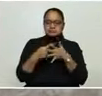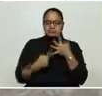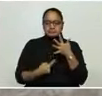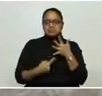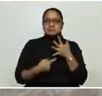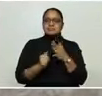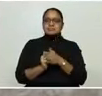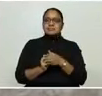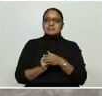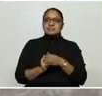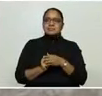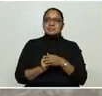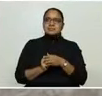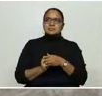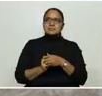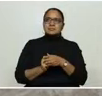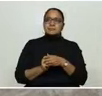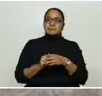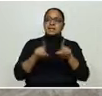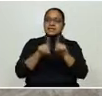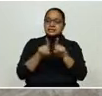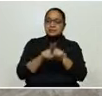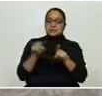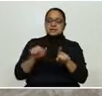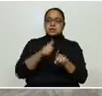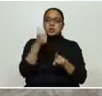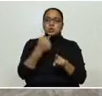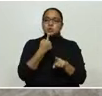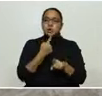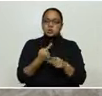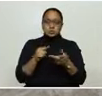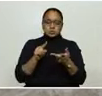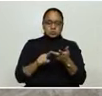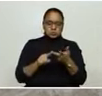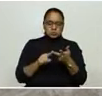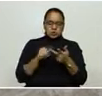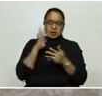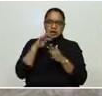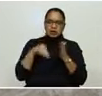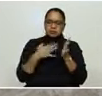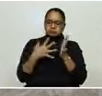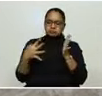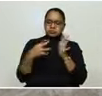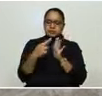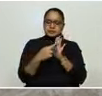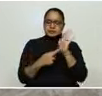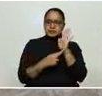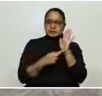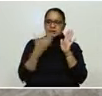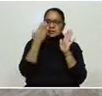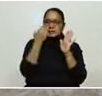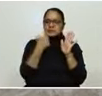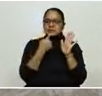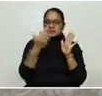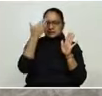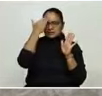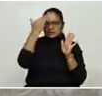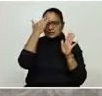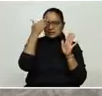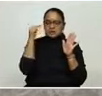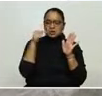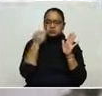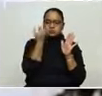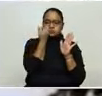falla orgánica. También se tienen algunos protocolos con los cardiólogos, porque se sabe de que esta